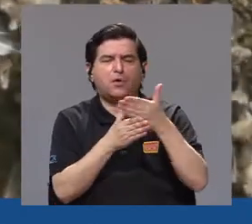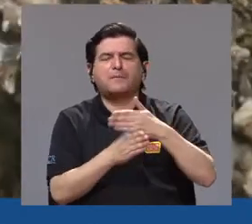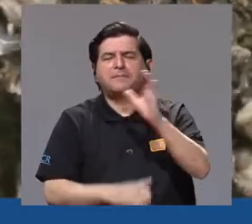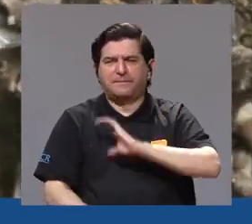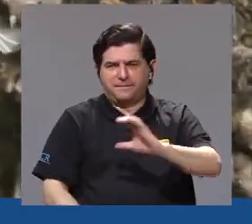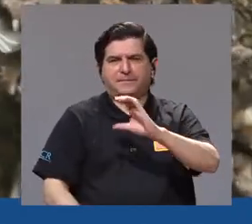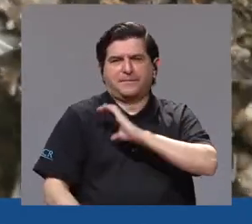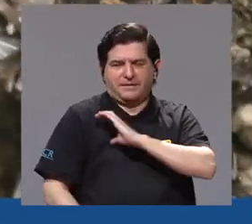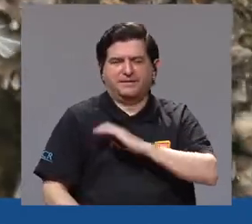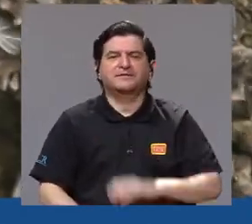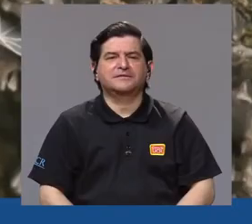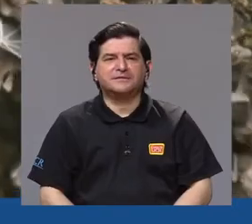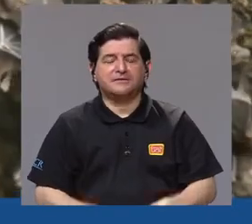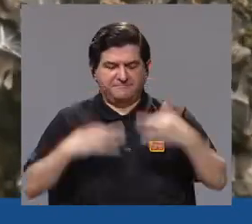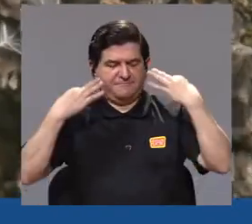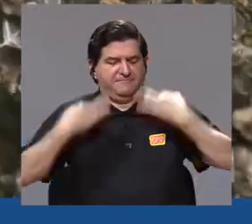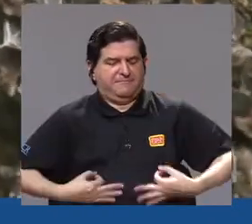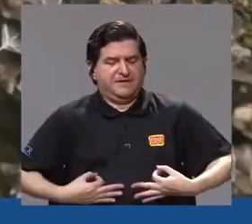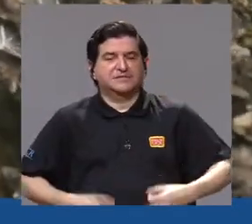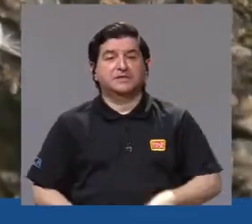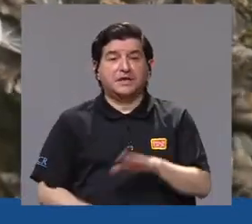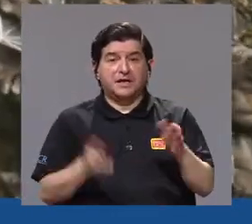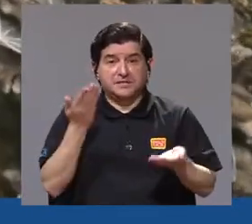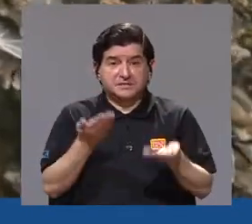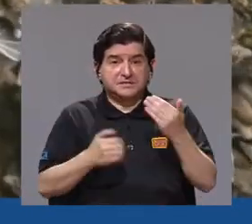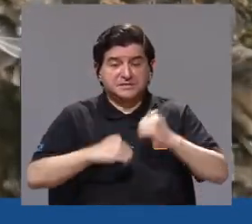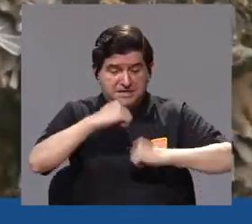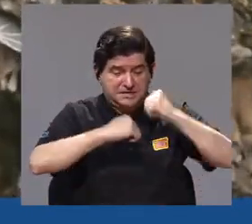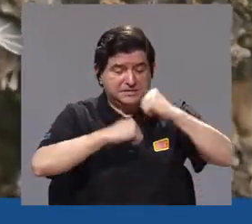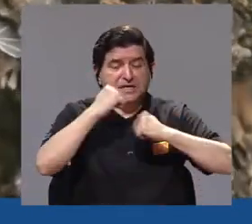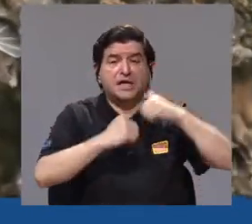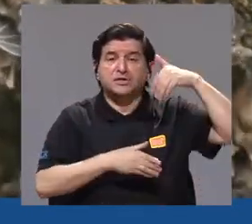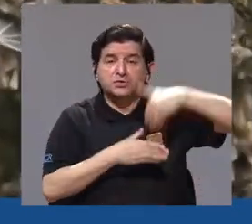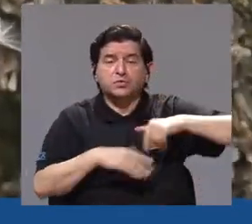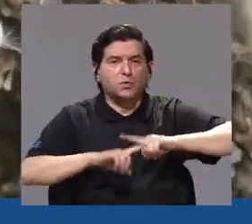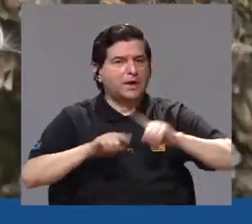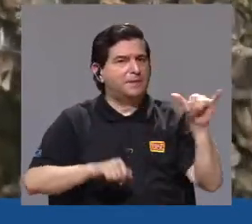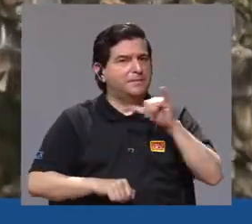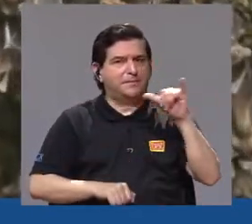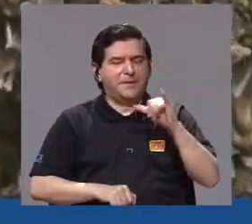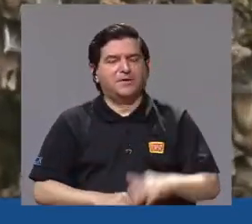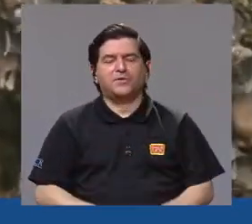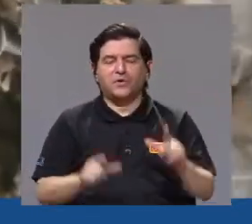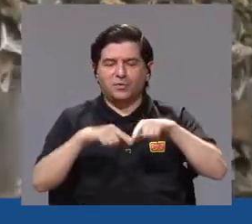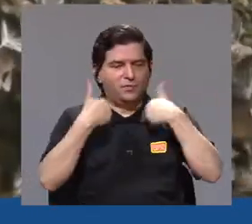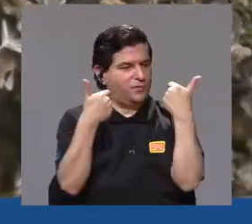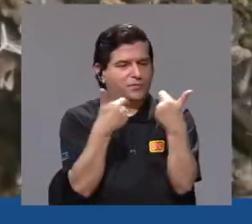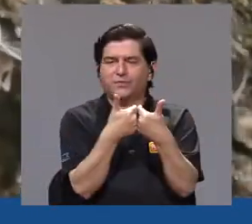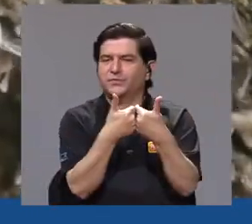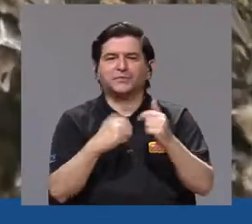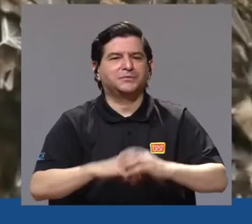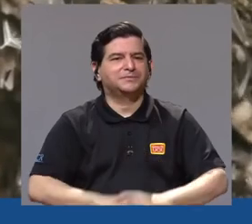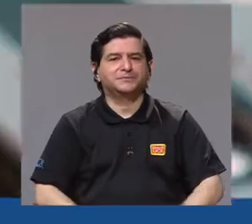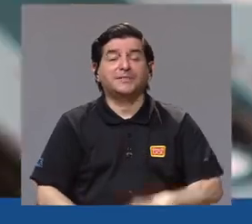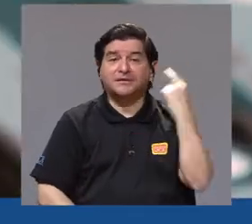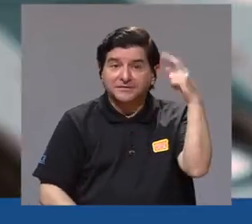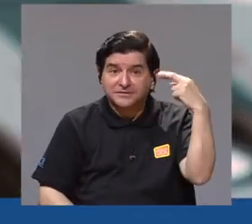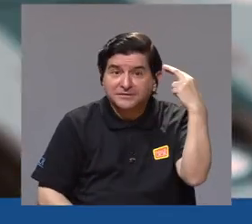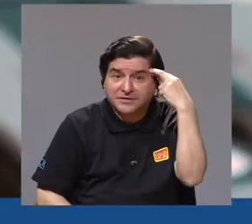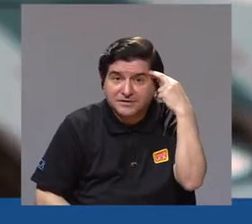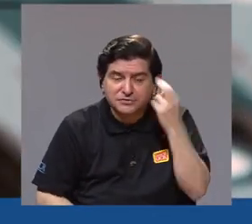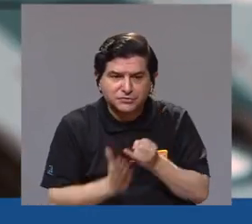que comparten similitudes en sus características físicas y en su estructura interna pero no pertenecen a una misma especie.